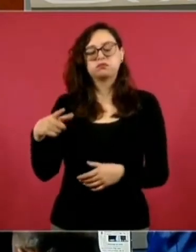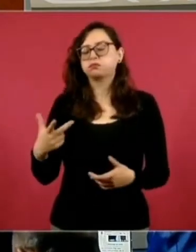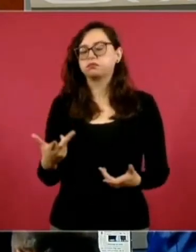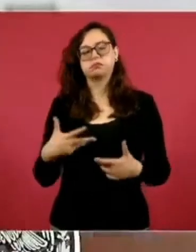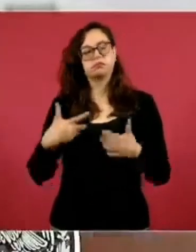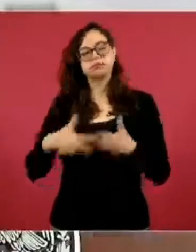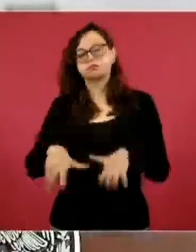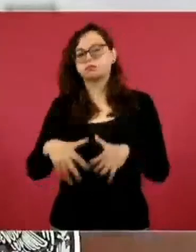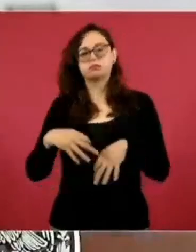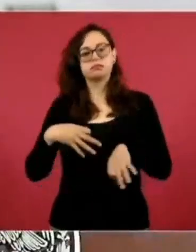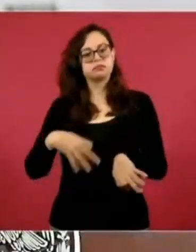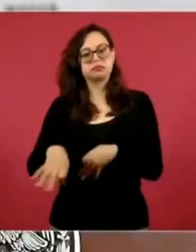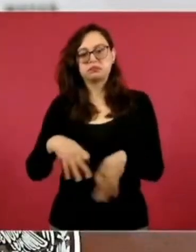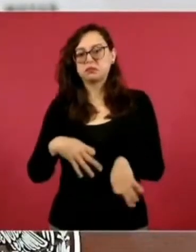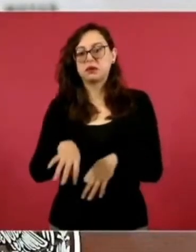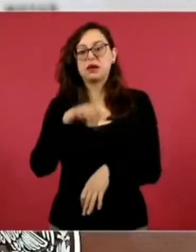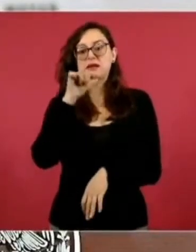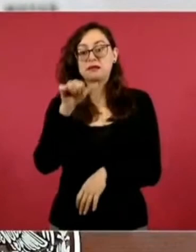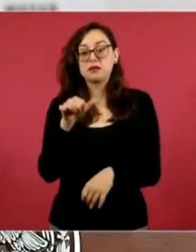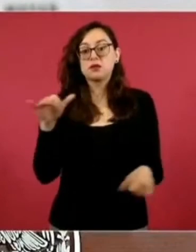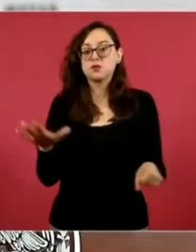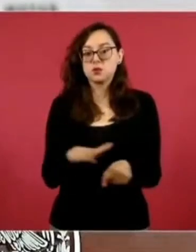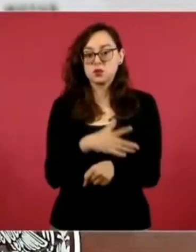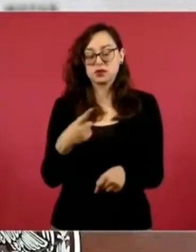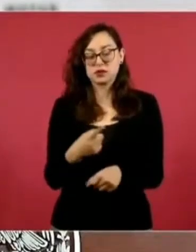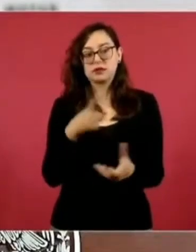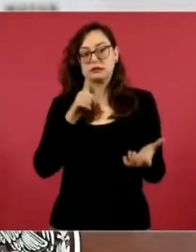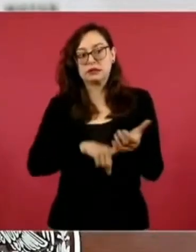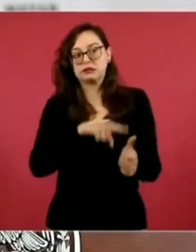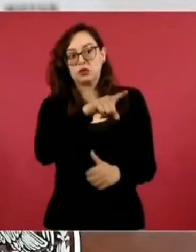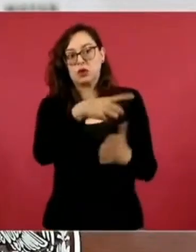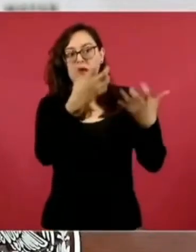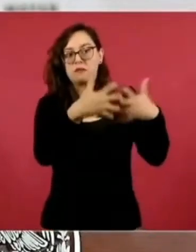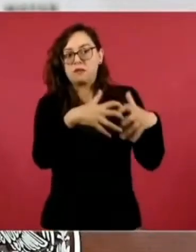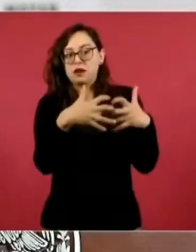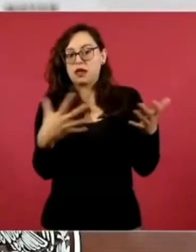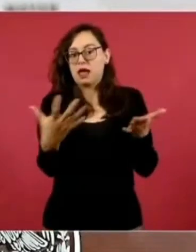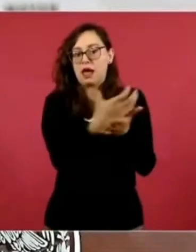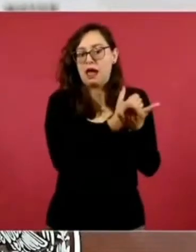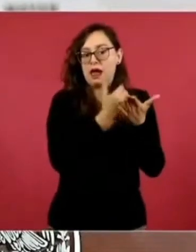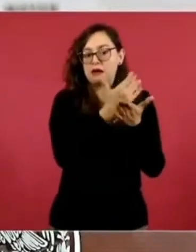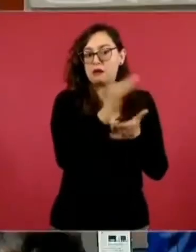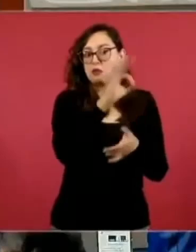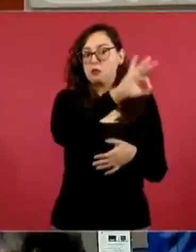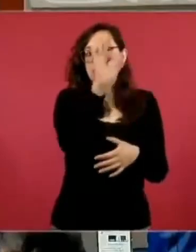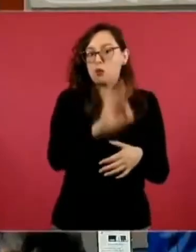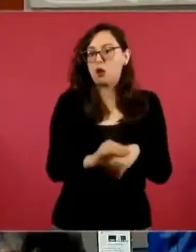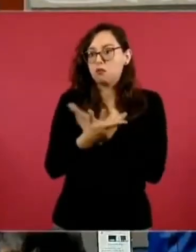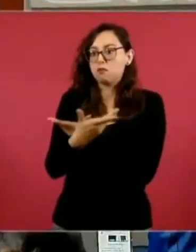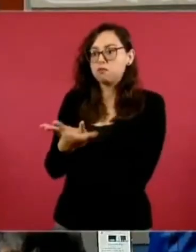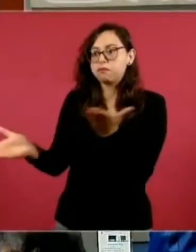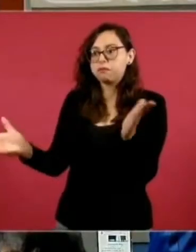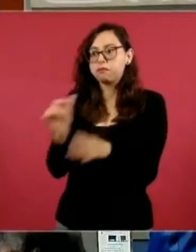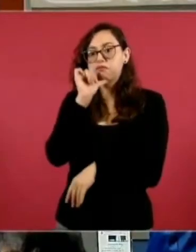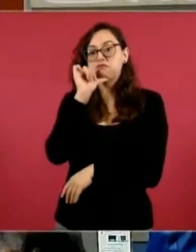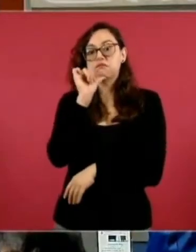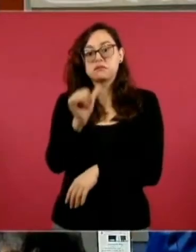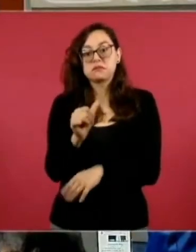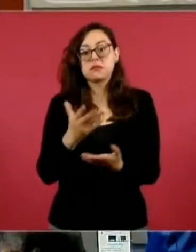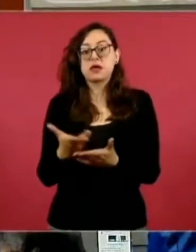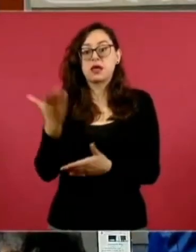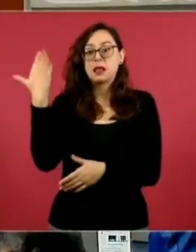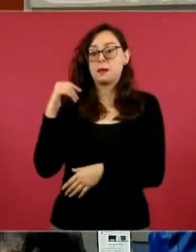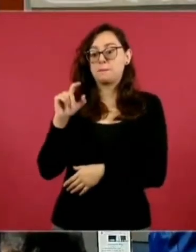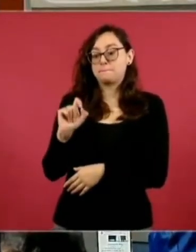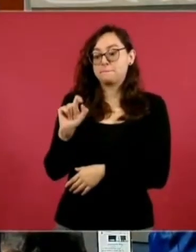planteamiento, de un cuestionamiento sobre el reparto de utilidades. Este evento tuvo lugar el 24 de mayo, sin